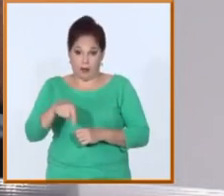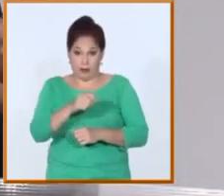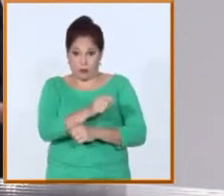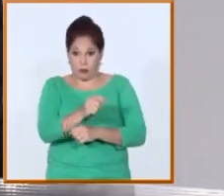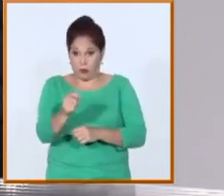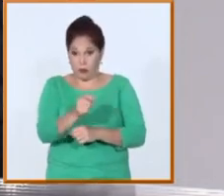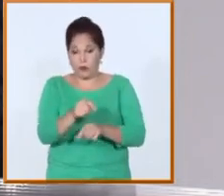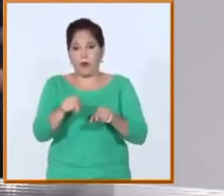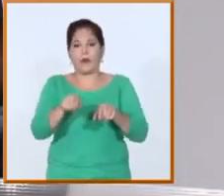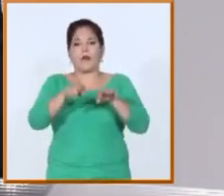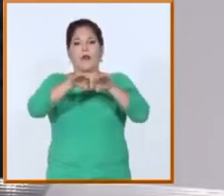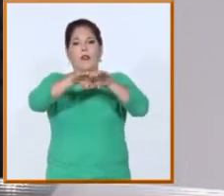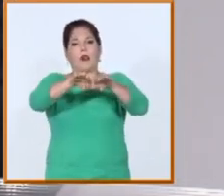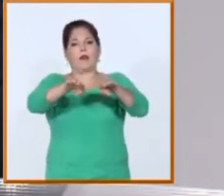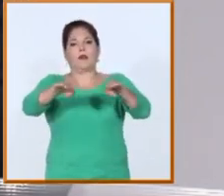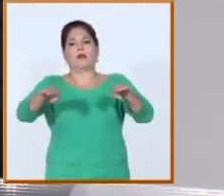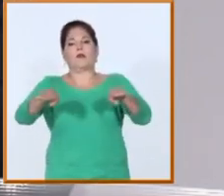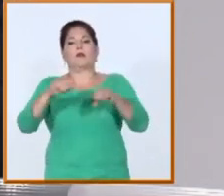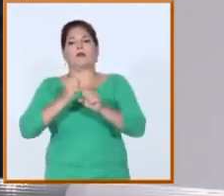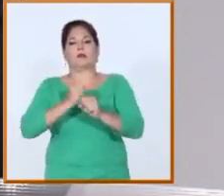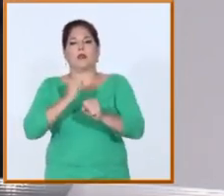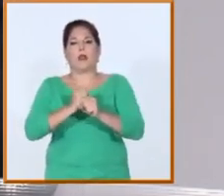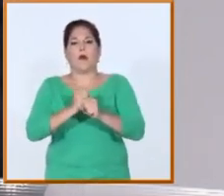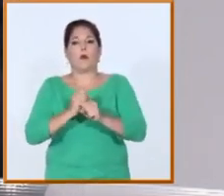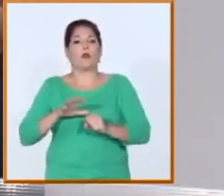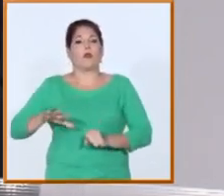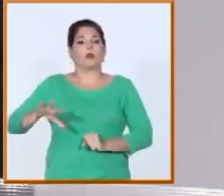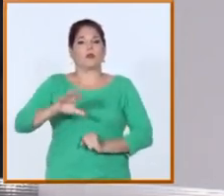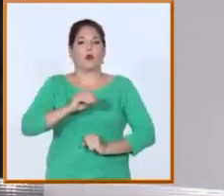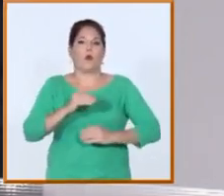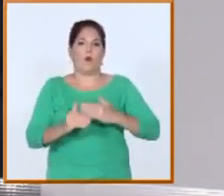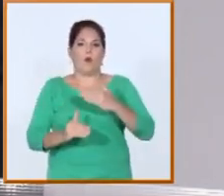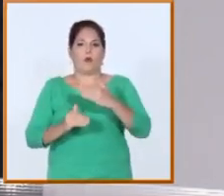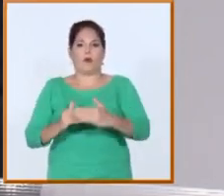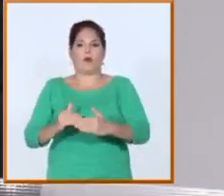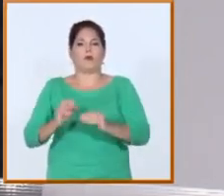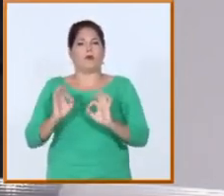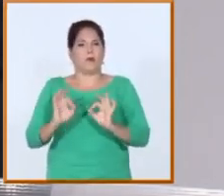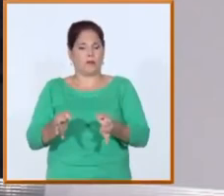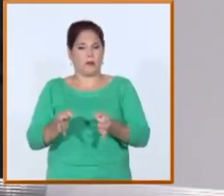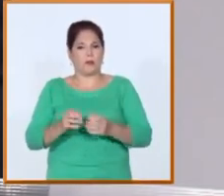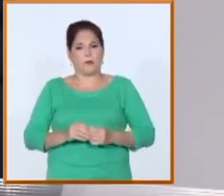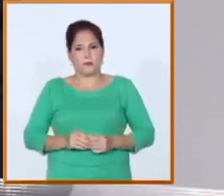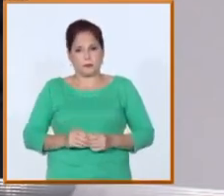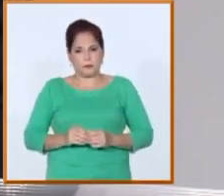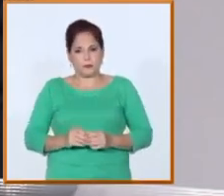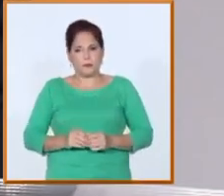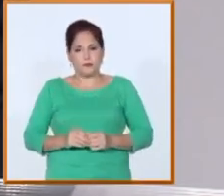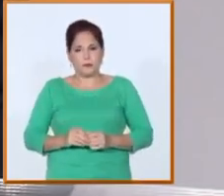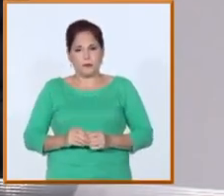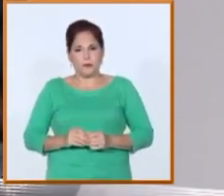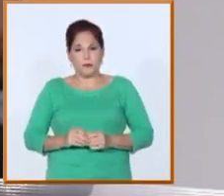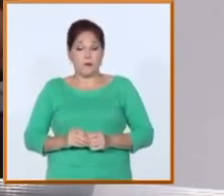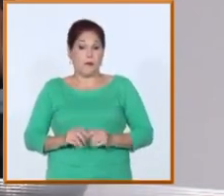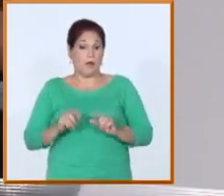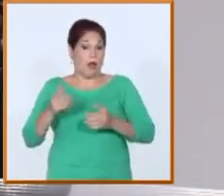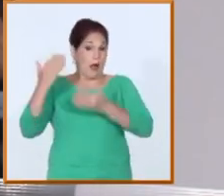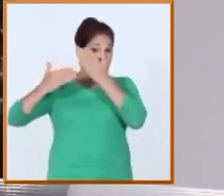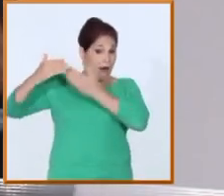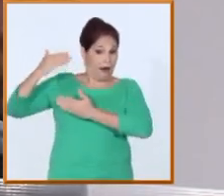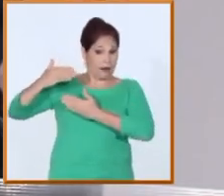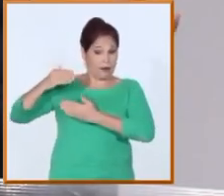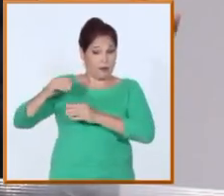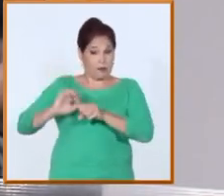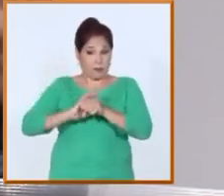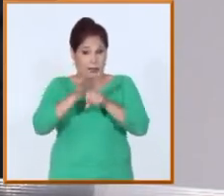tenemos que estabilizar la labor de nuestros procesos, retornar al punto en el cual nos encontrábamos antes de